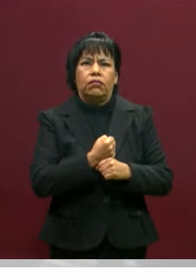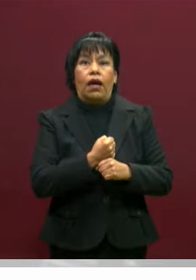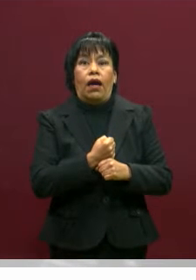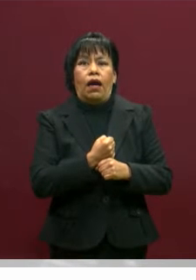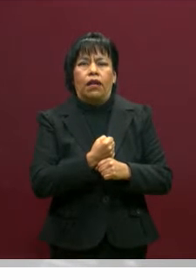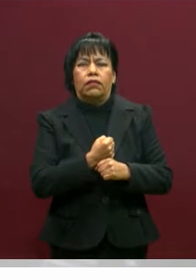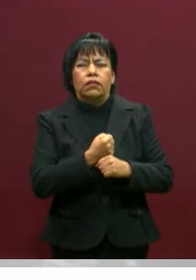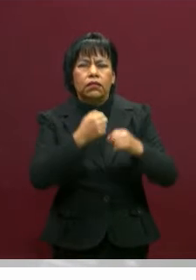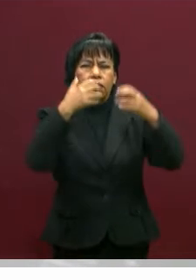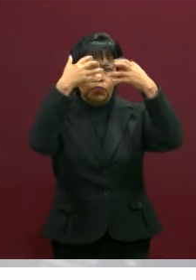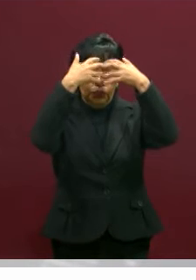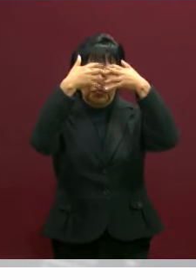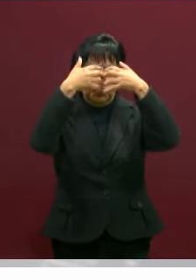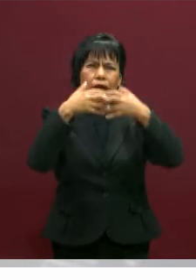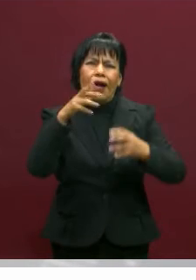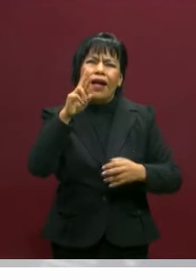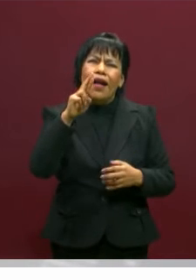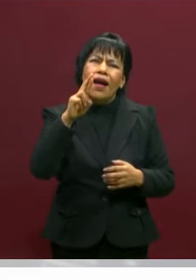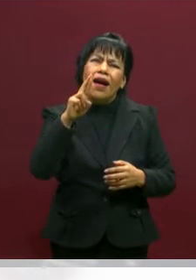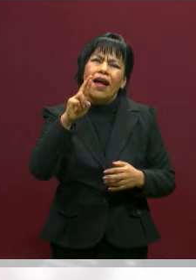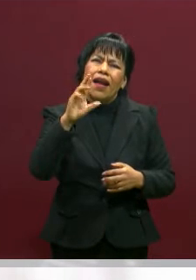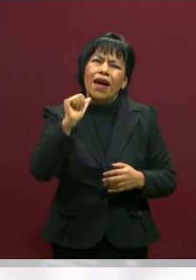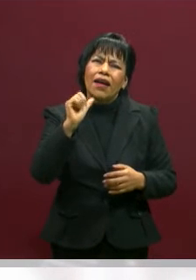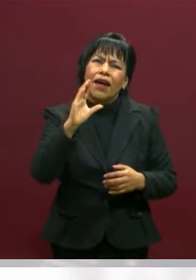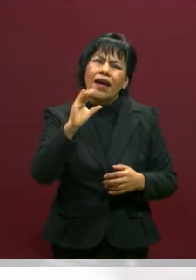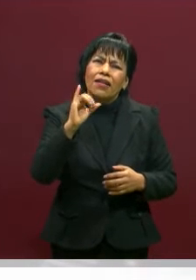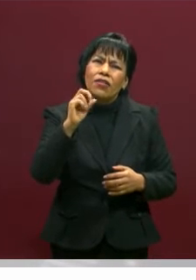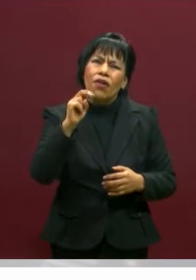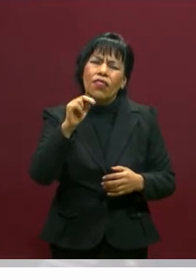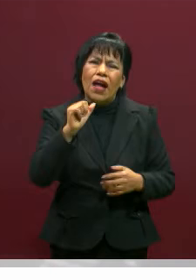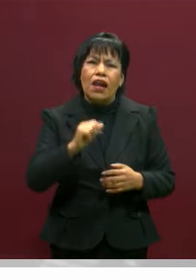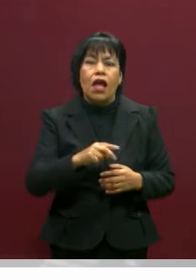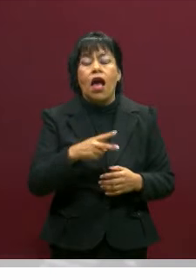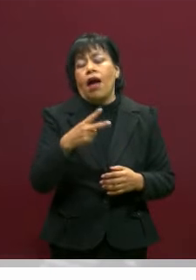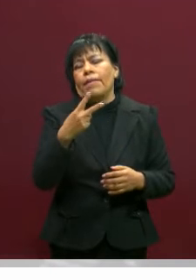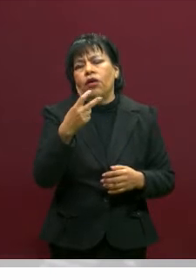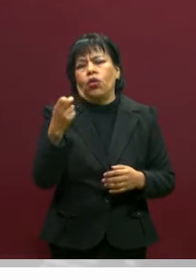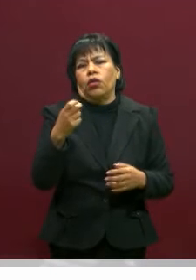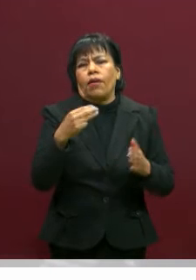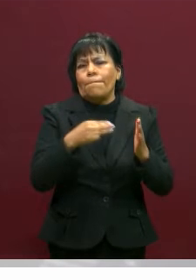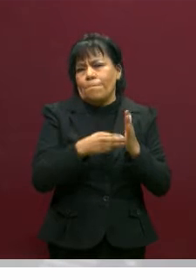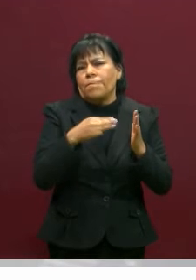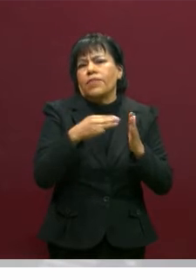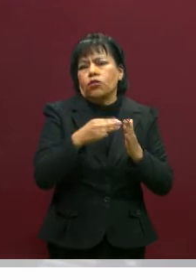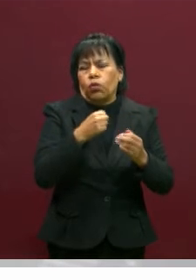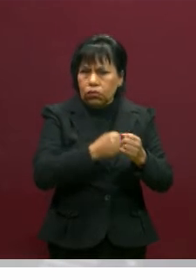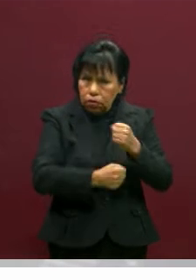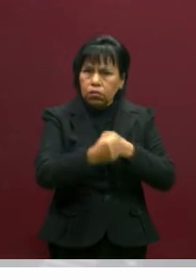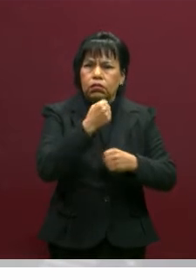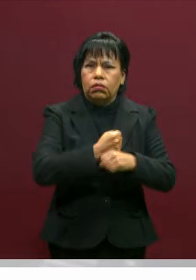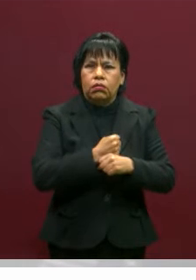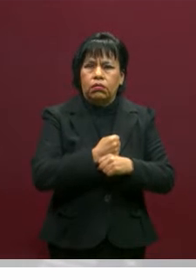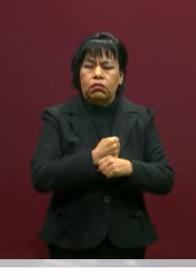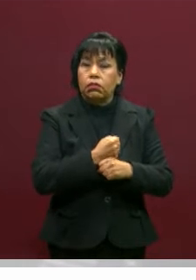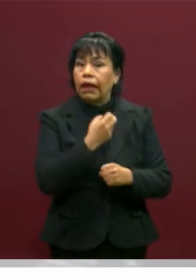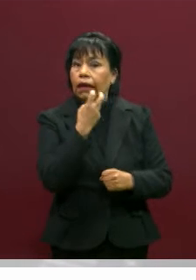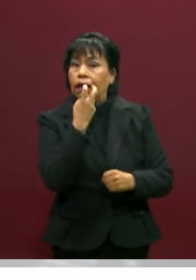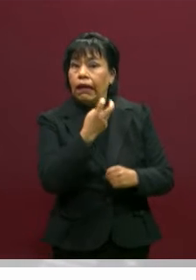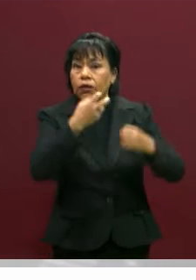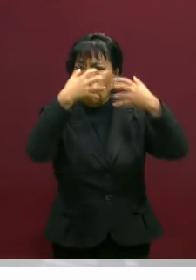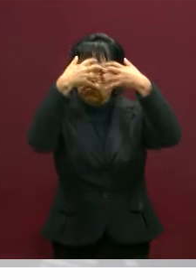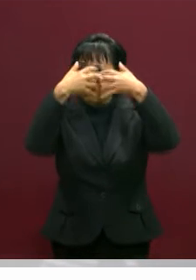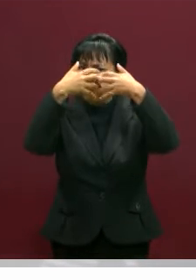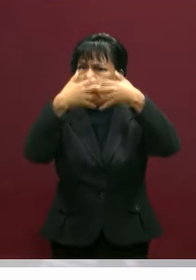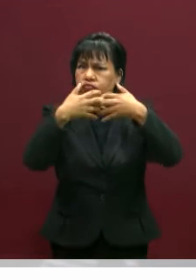racional. Nada más la distancia, doscientos millones de años. Esta parte del cerebro